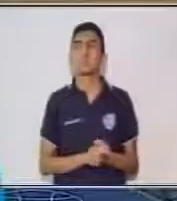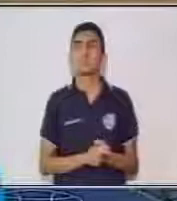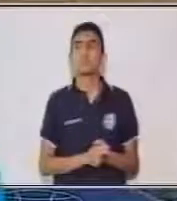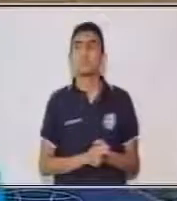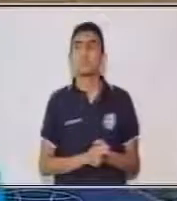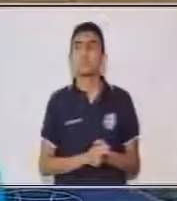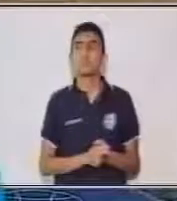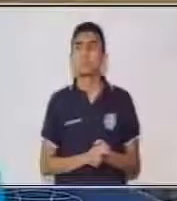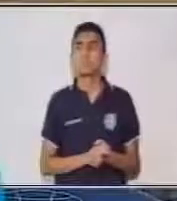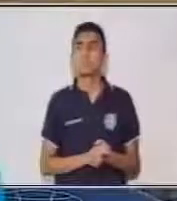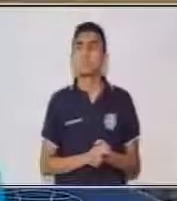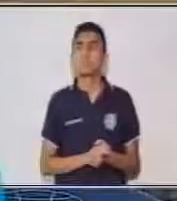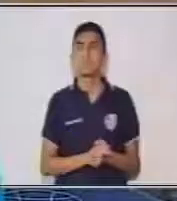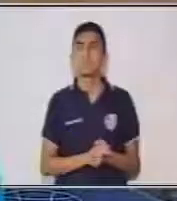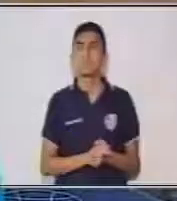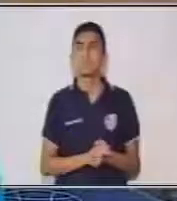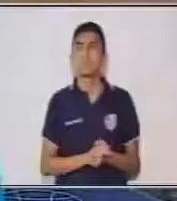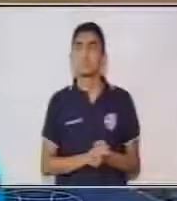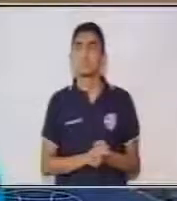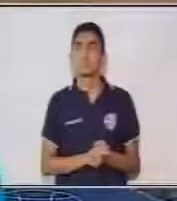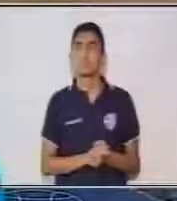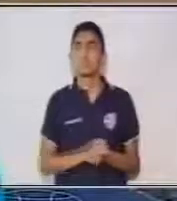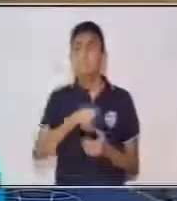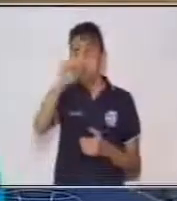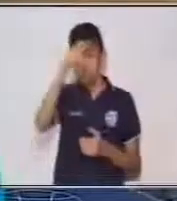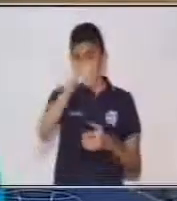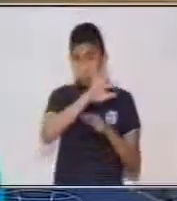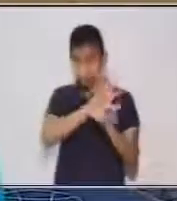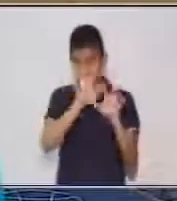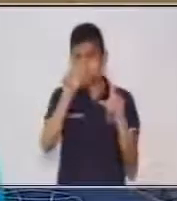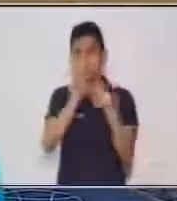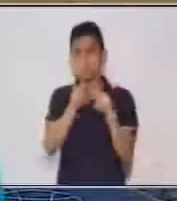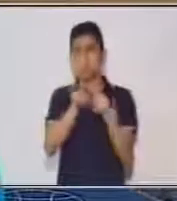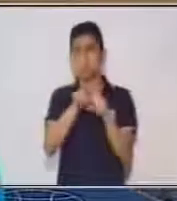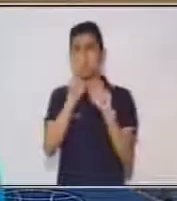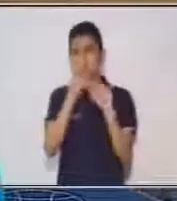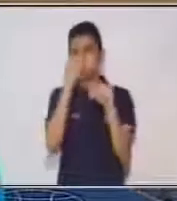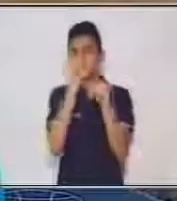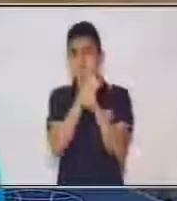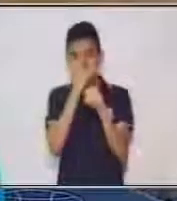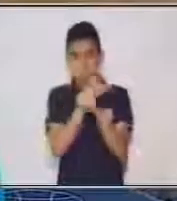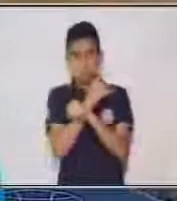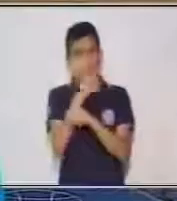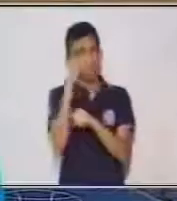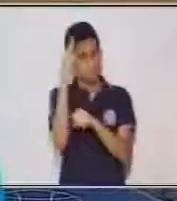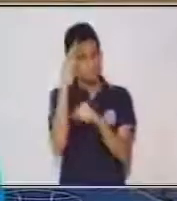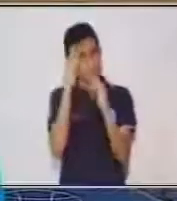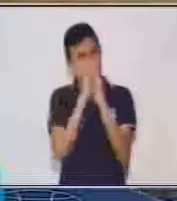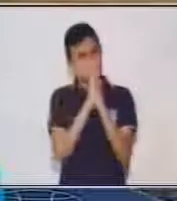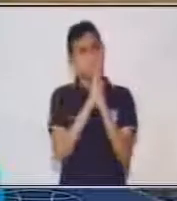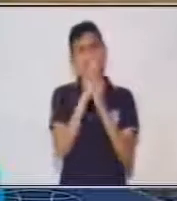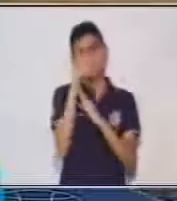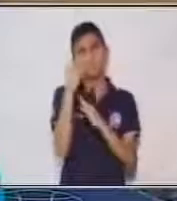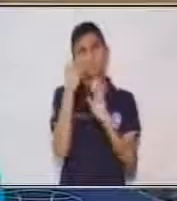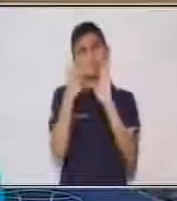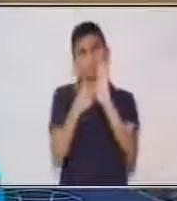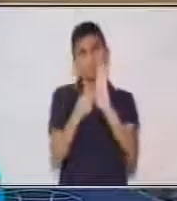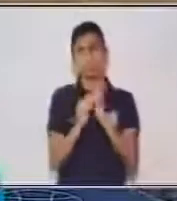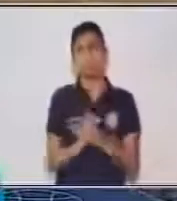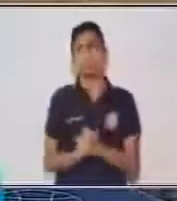Estamos un número con el cubo.